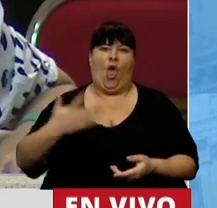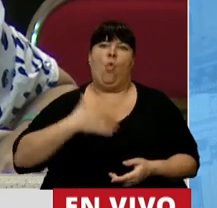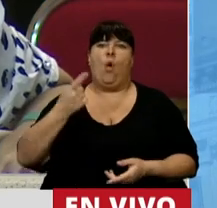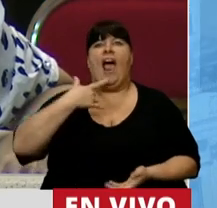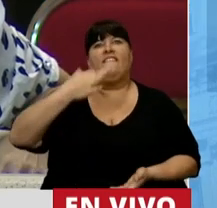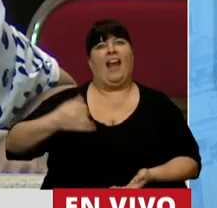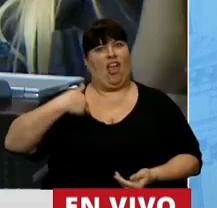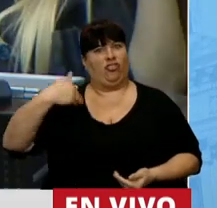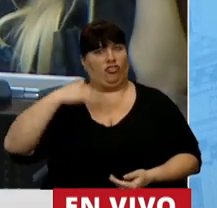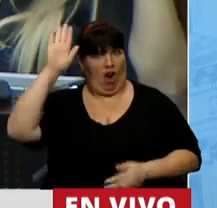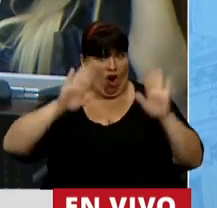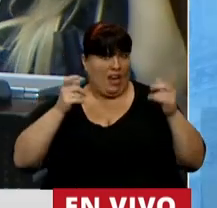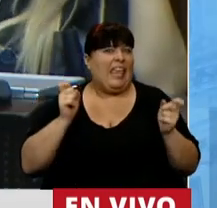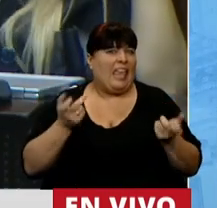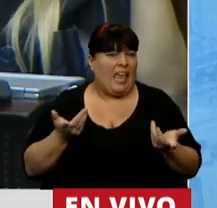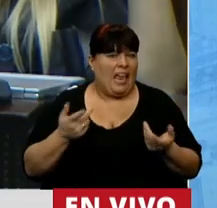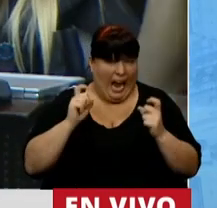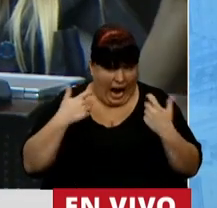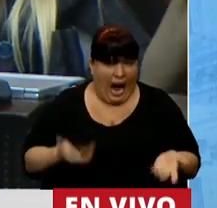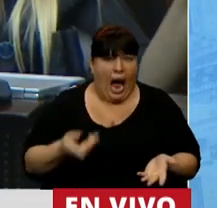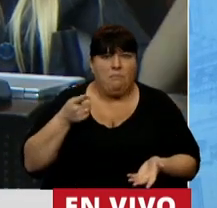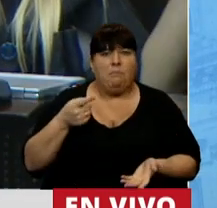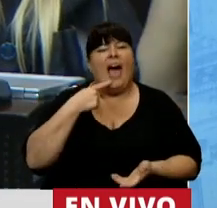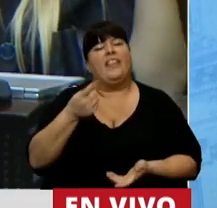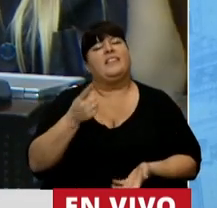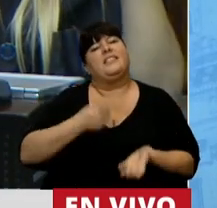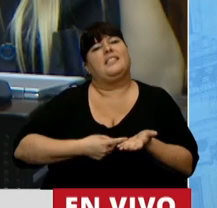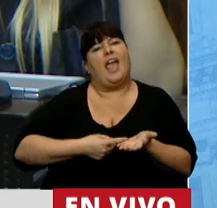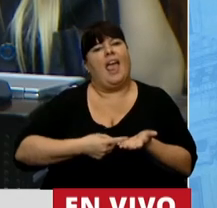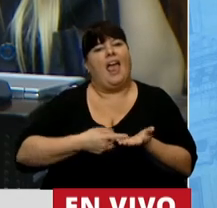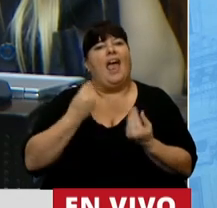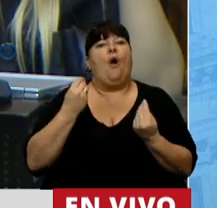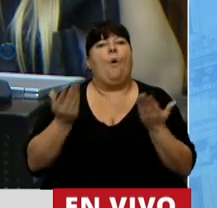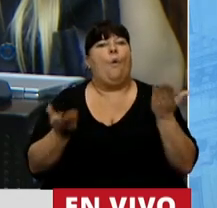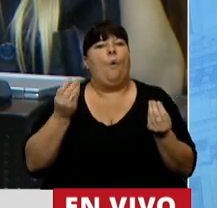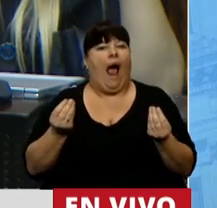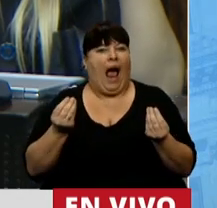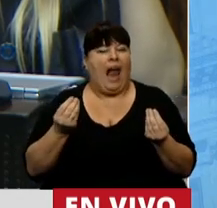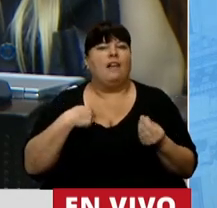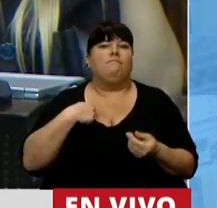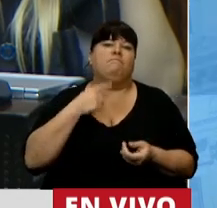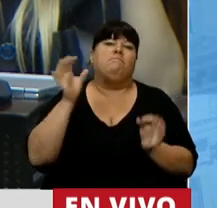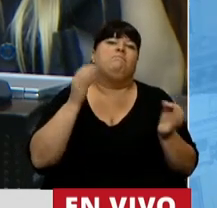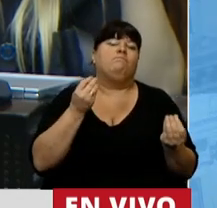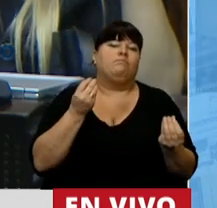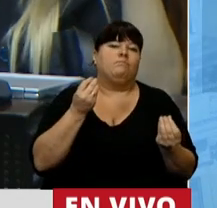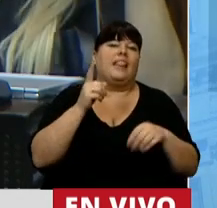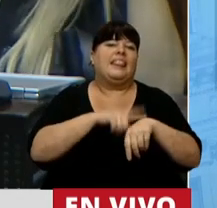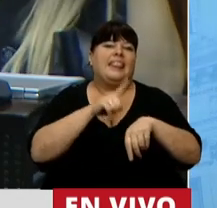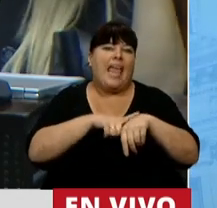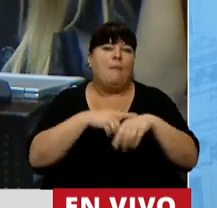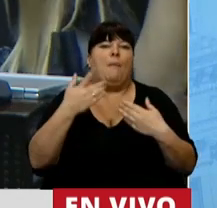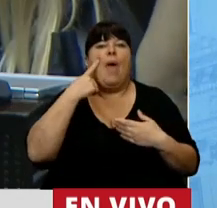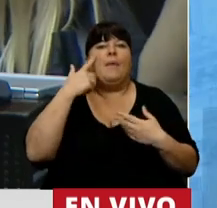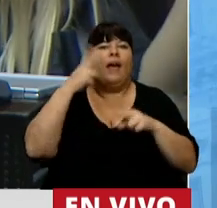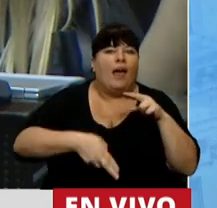dueño de la verdad? ¿Quién sería capaz de establecer la vada con la que debería medirse un tiempo